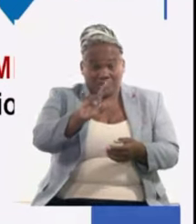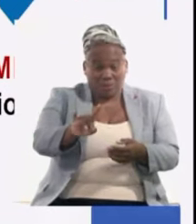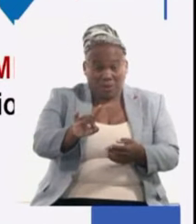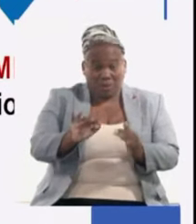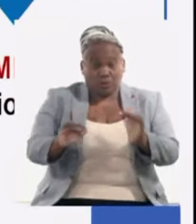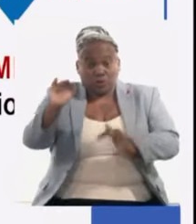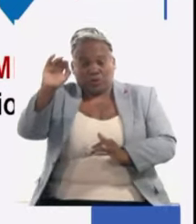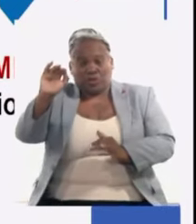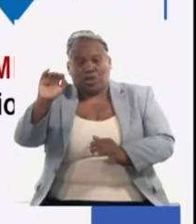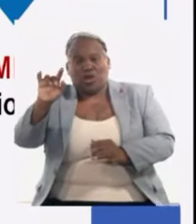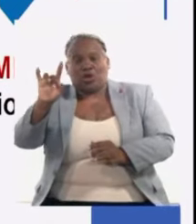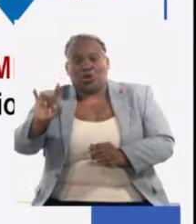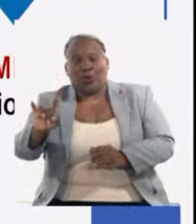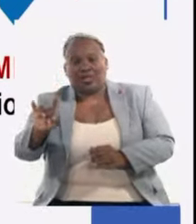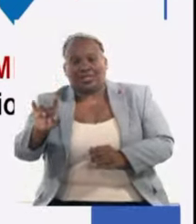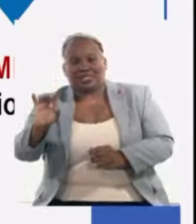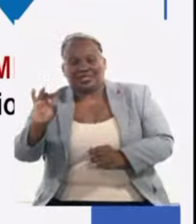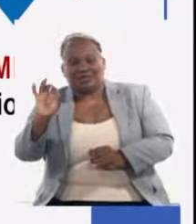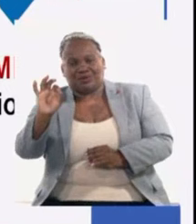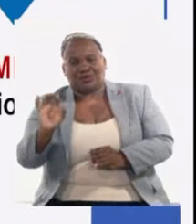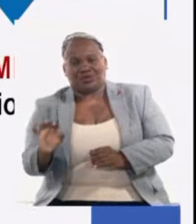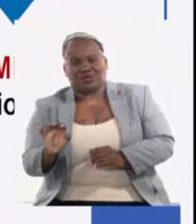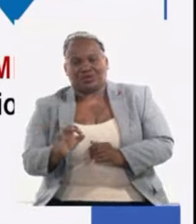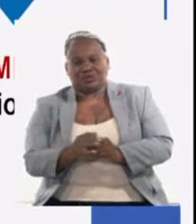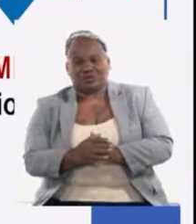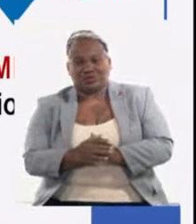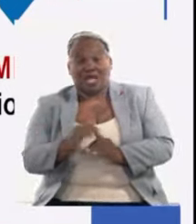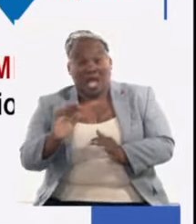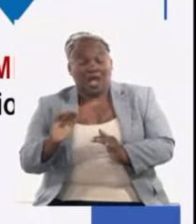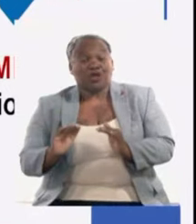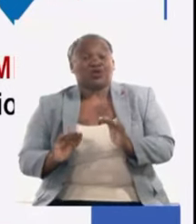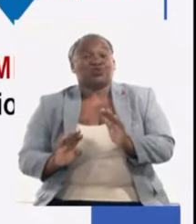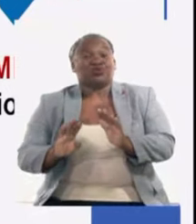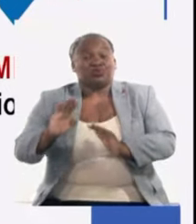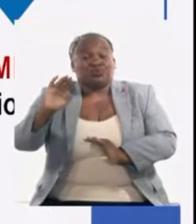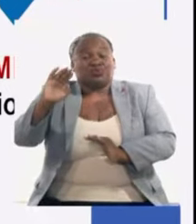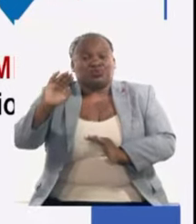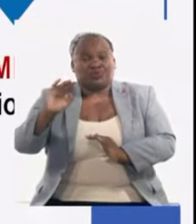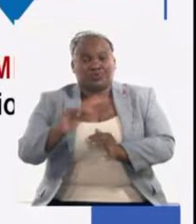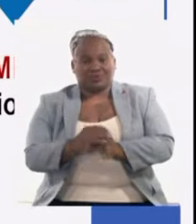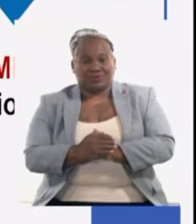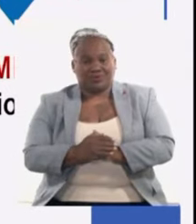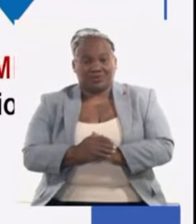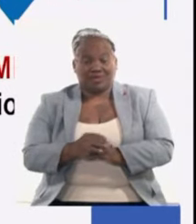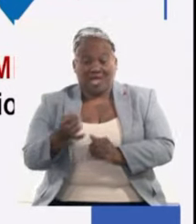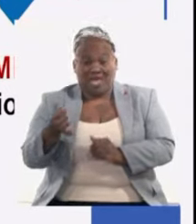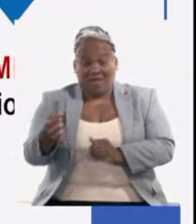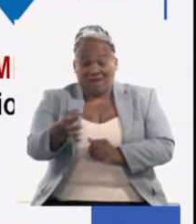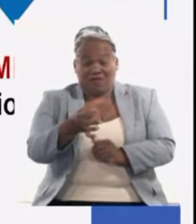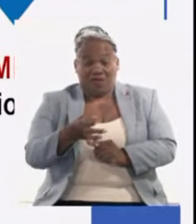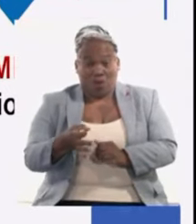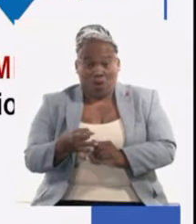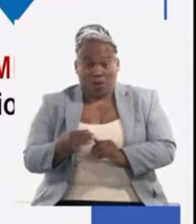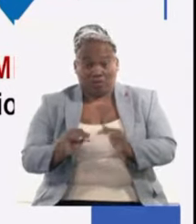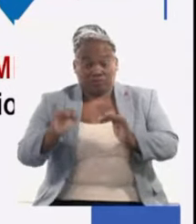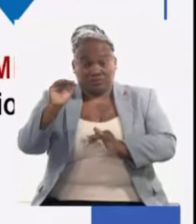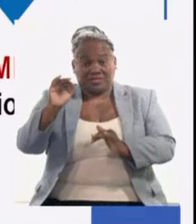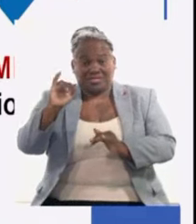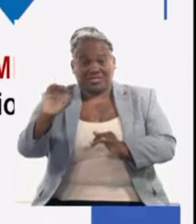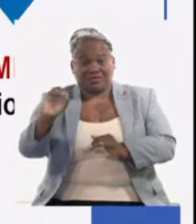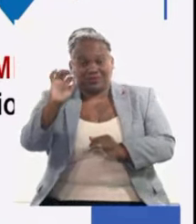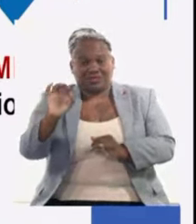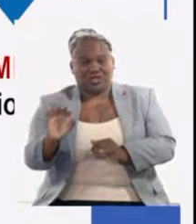y aún así sigue creciendo los frijoles crecen un 60% el precio